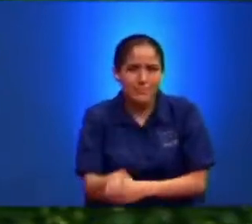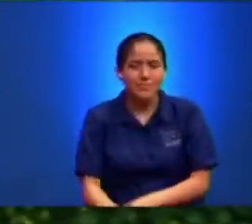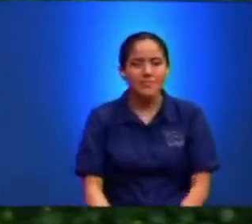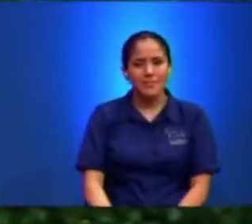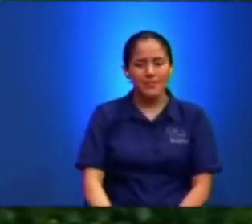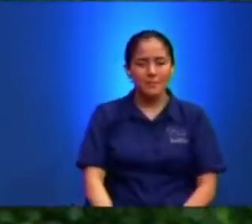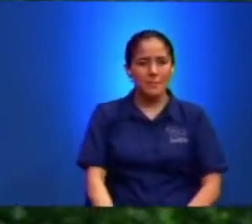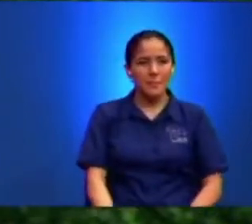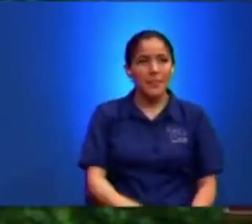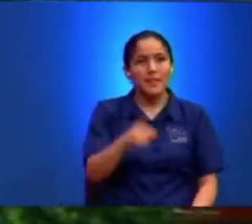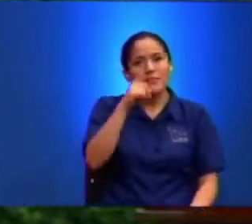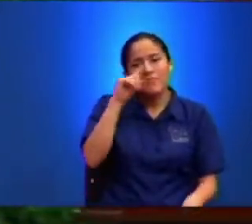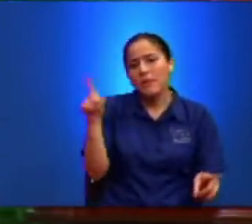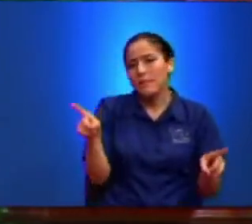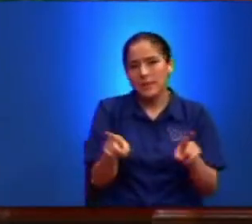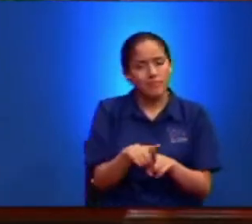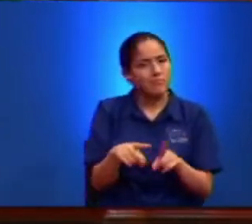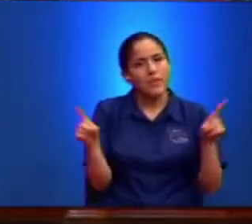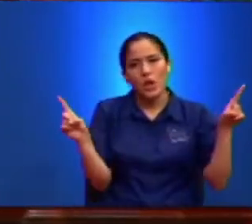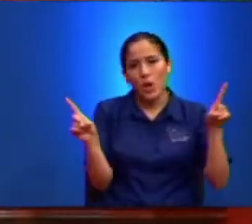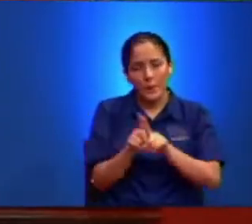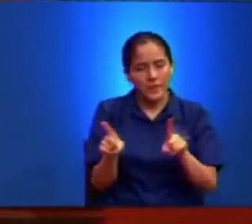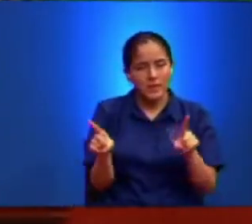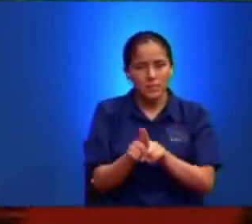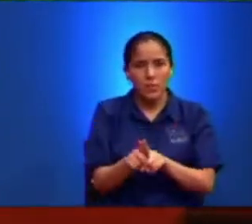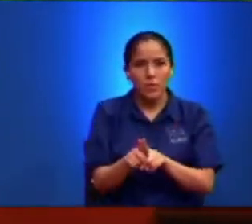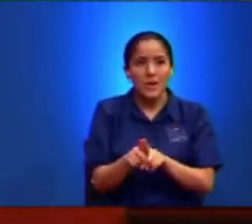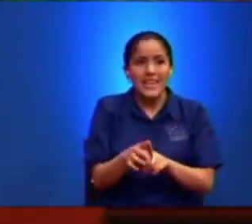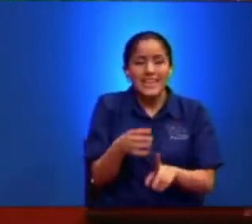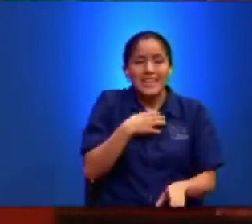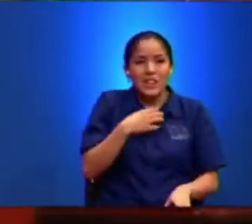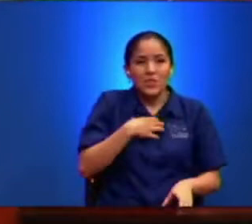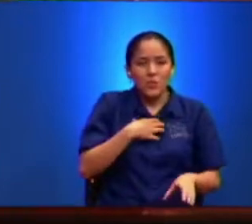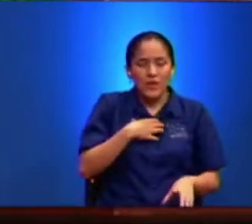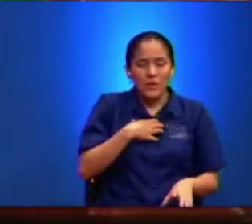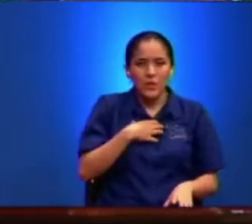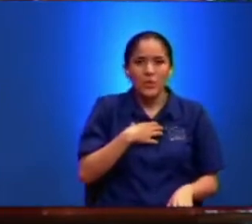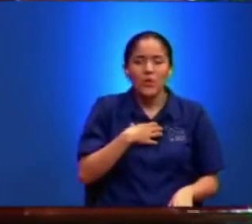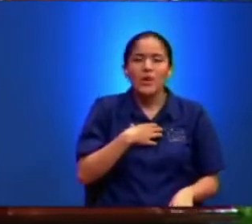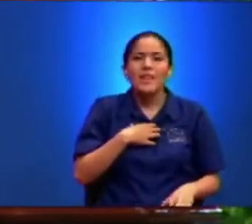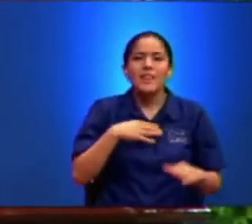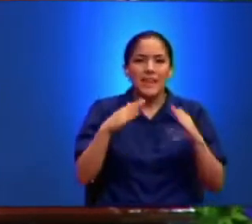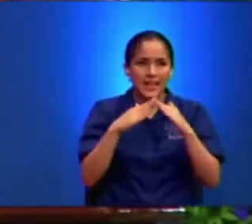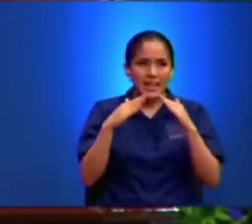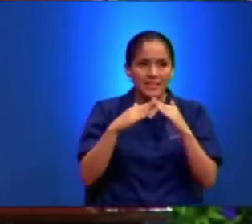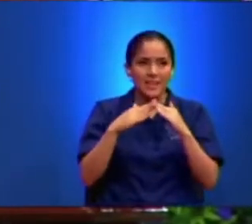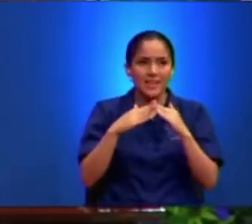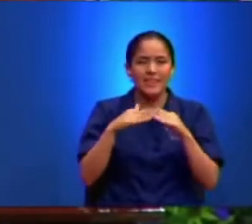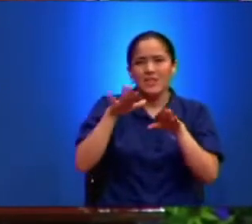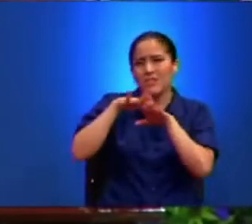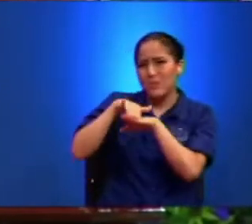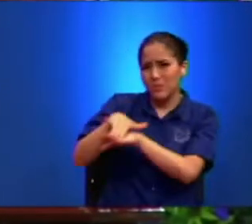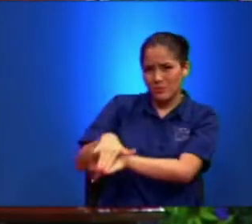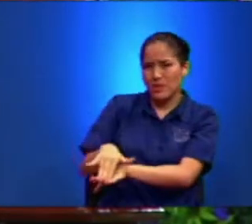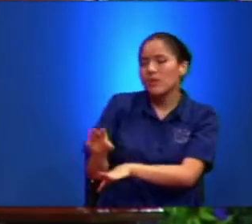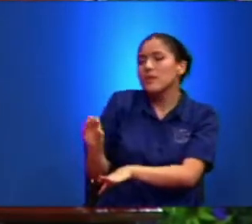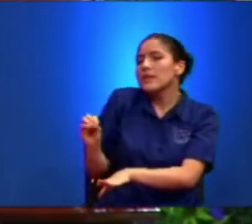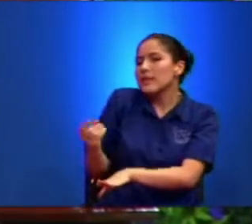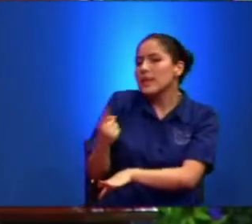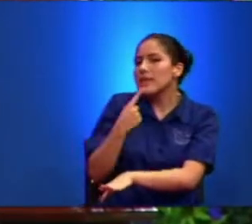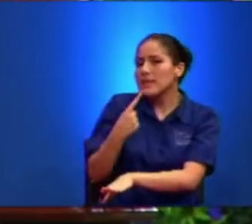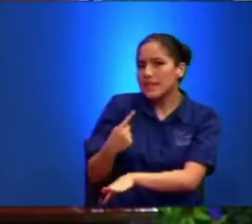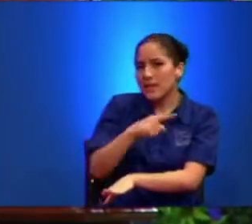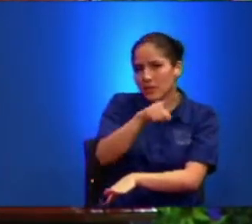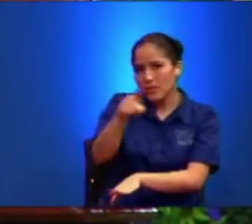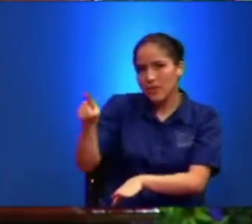También Lo mismo Si al dueño De casa Le llamaron Belzebú Que le van a decir A ustedes Mire